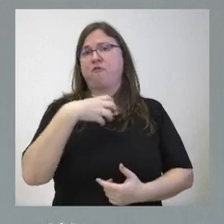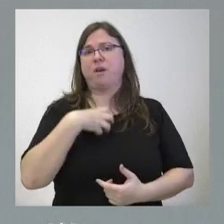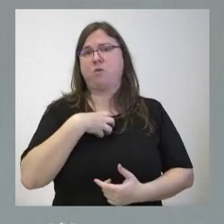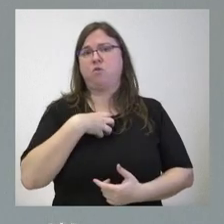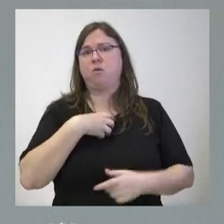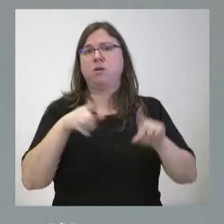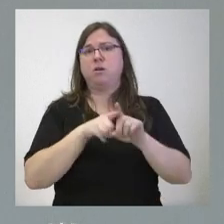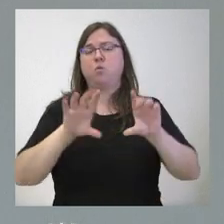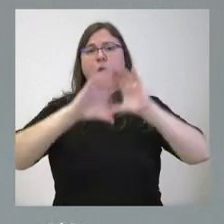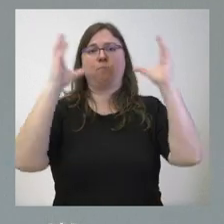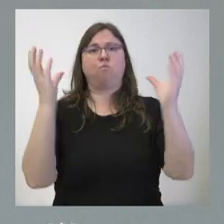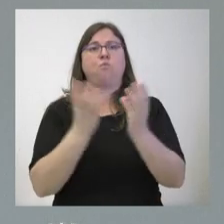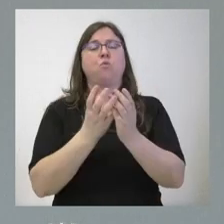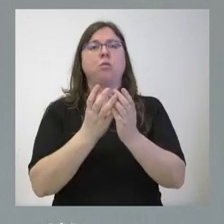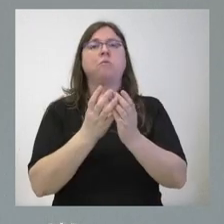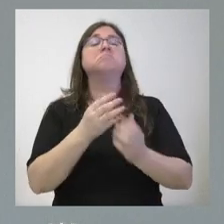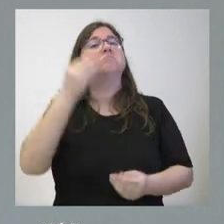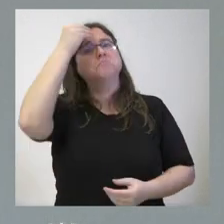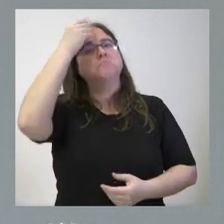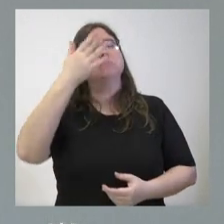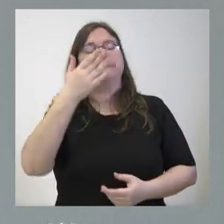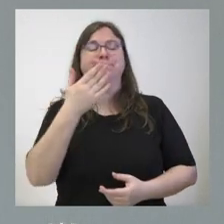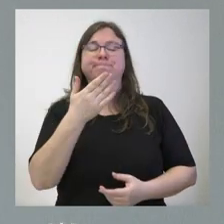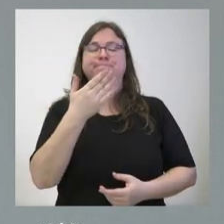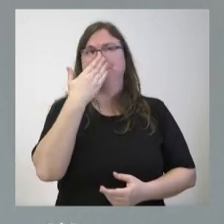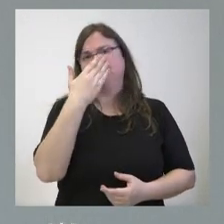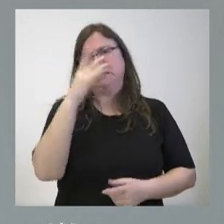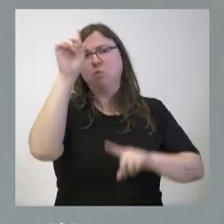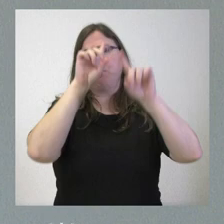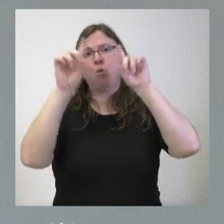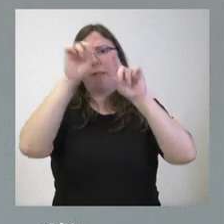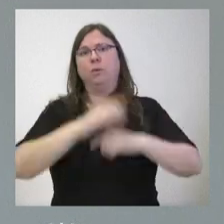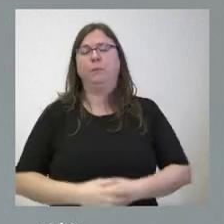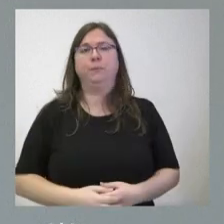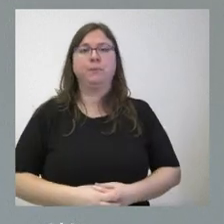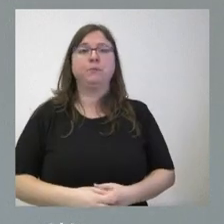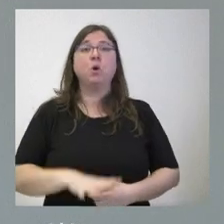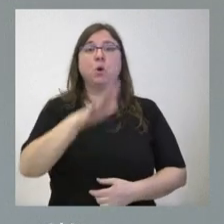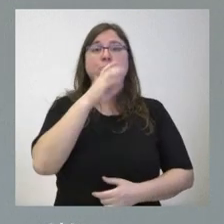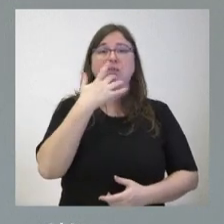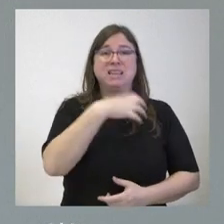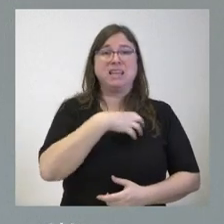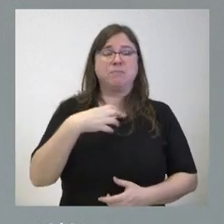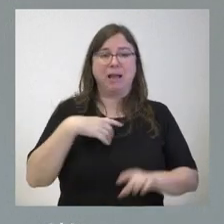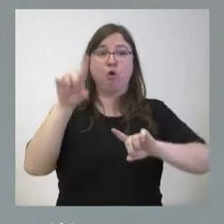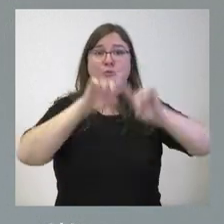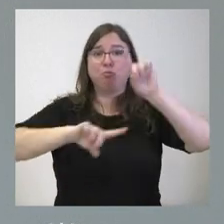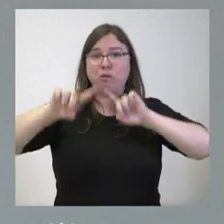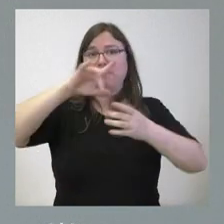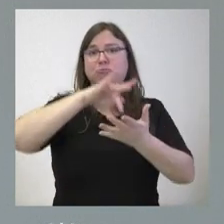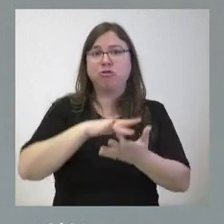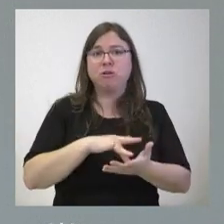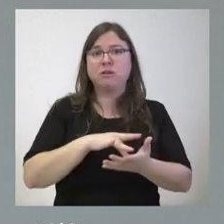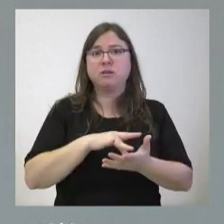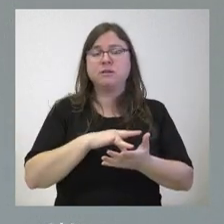nivel internacional que como lo vemos lógicamente con preocupación porque cada vez que una entidad financiera tiene problemas y